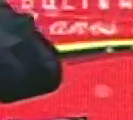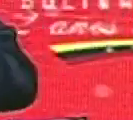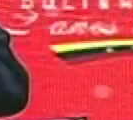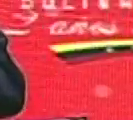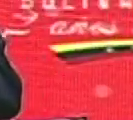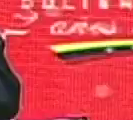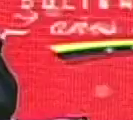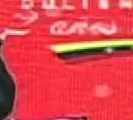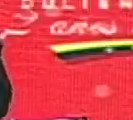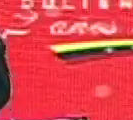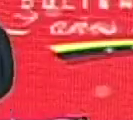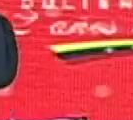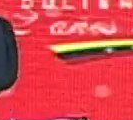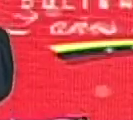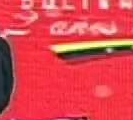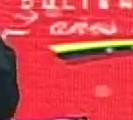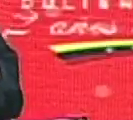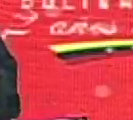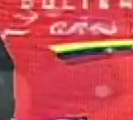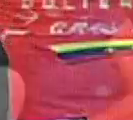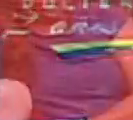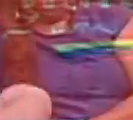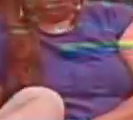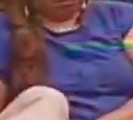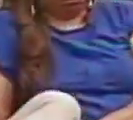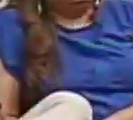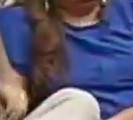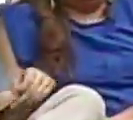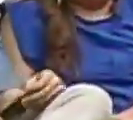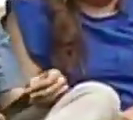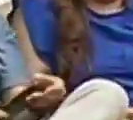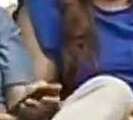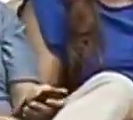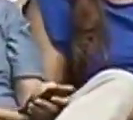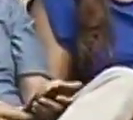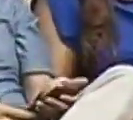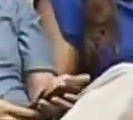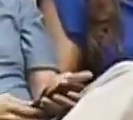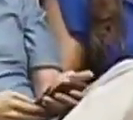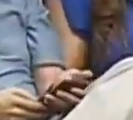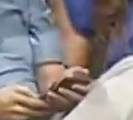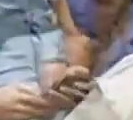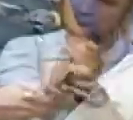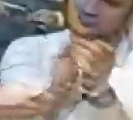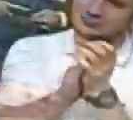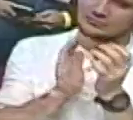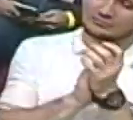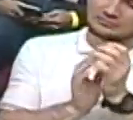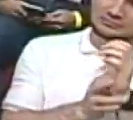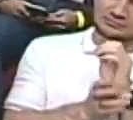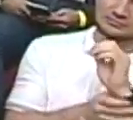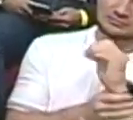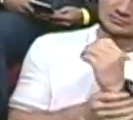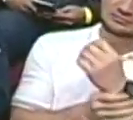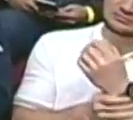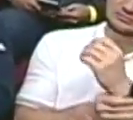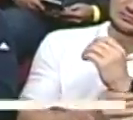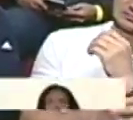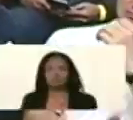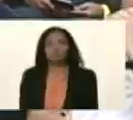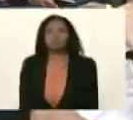aplauso pues las plantas de asfalto el trabajo coordinado todo se puede